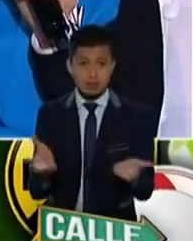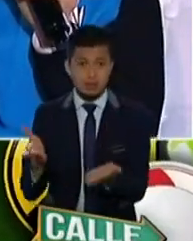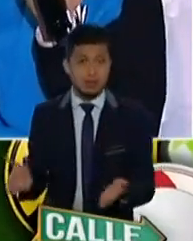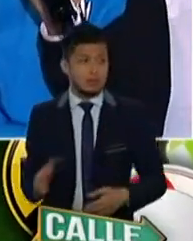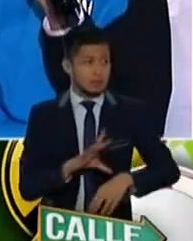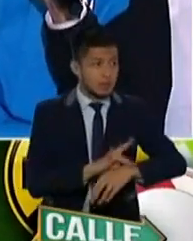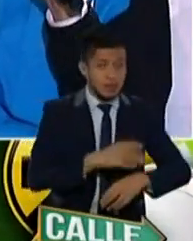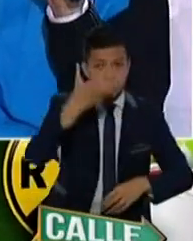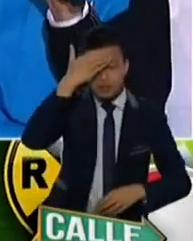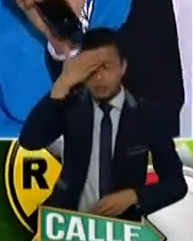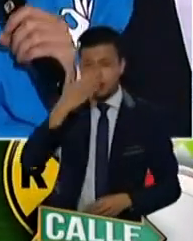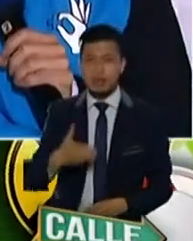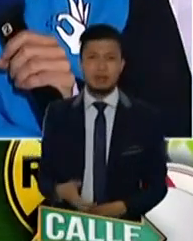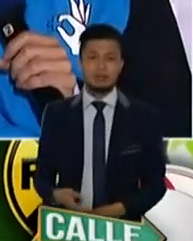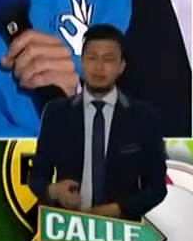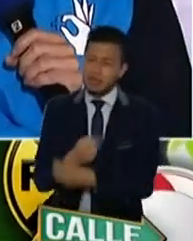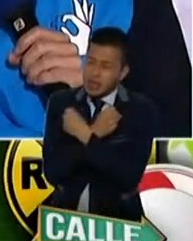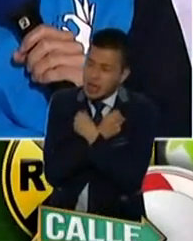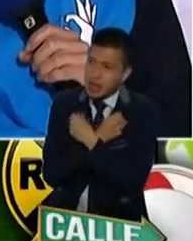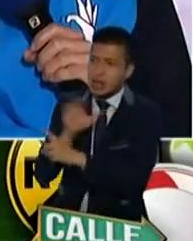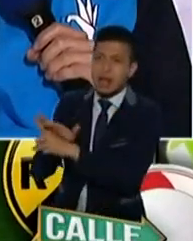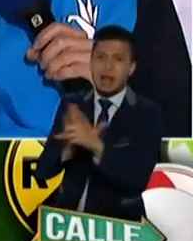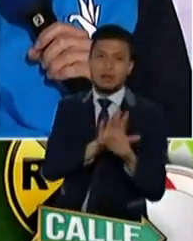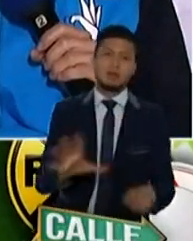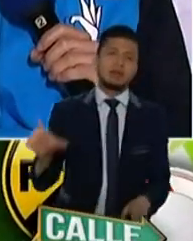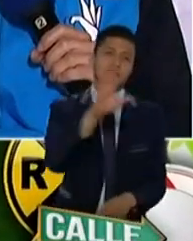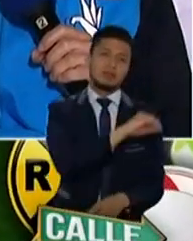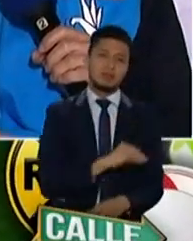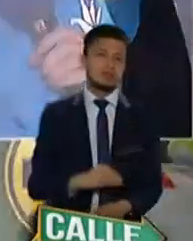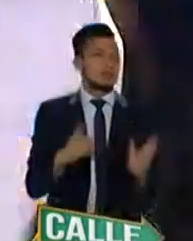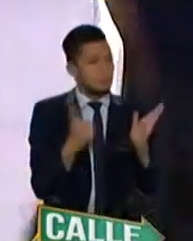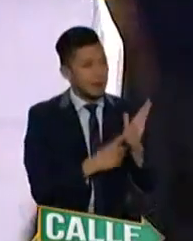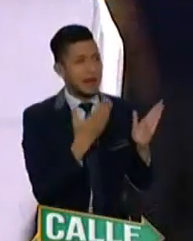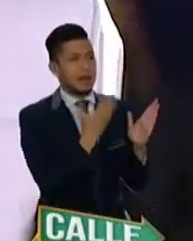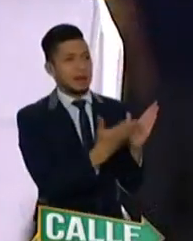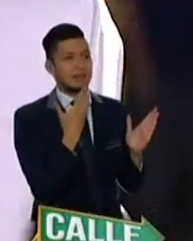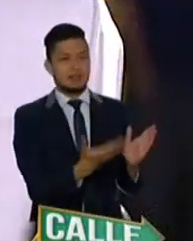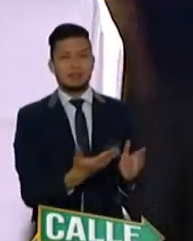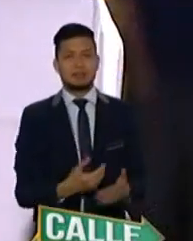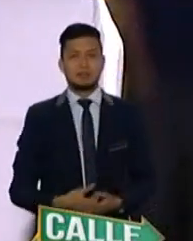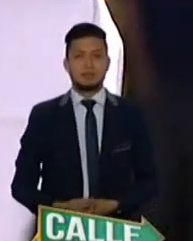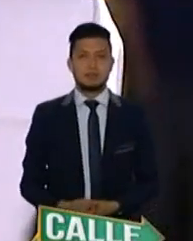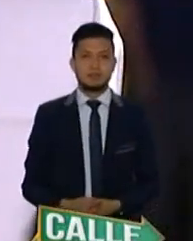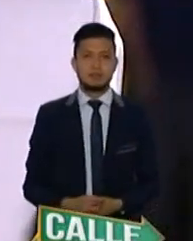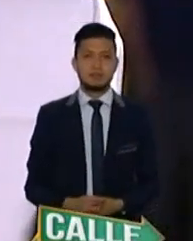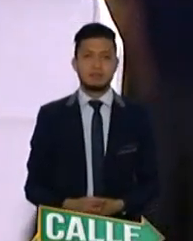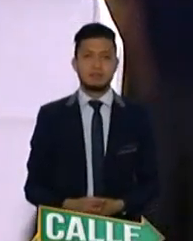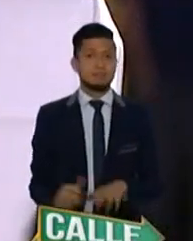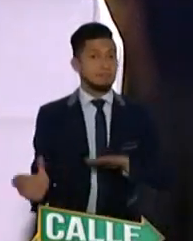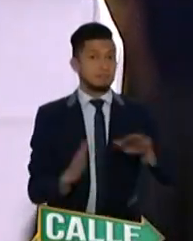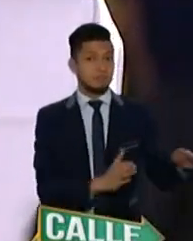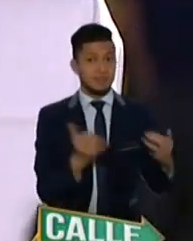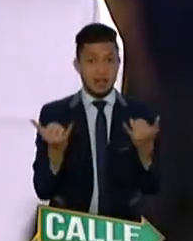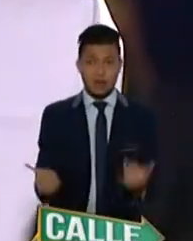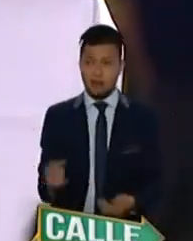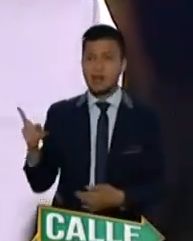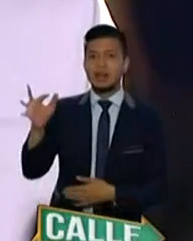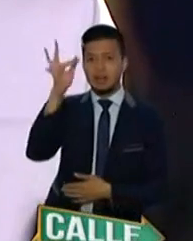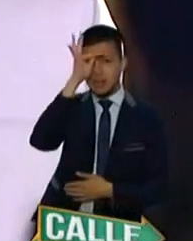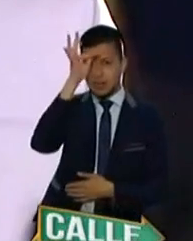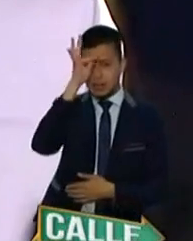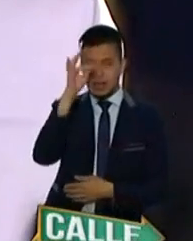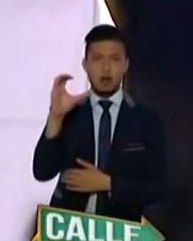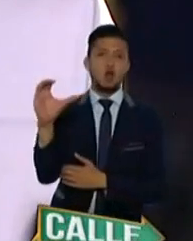vacunados. Igualmente, un abrazo. Cariño para todos. Mil gracias, mi muy bien. Vamos ahora, Isa, a la Clínica